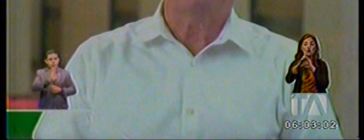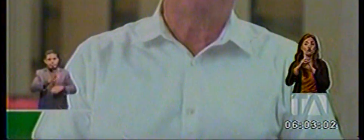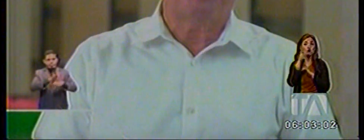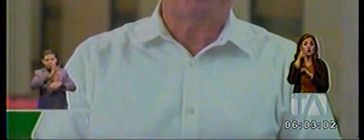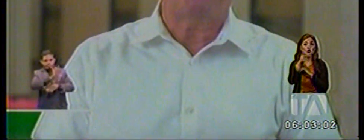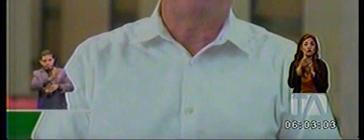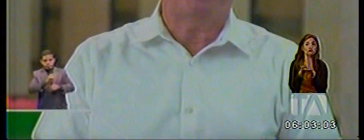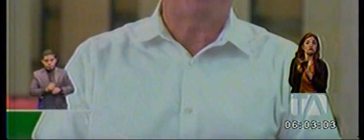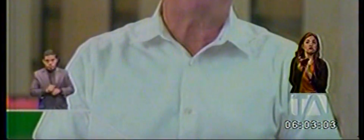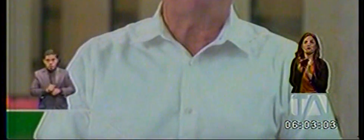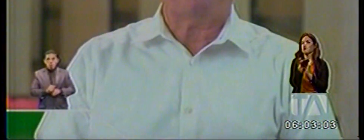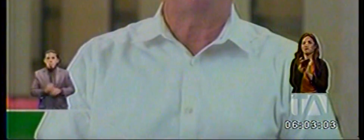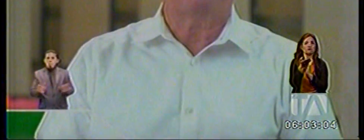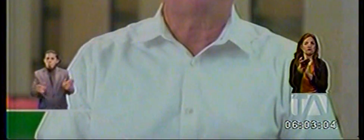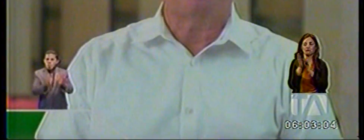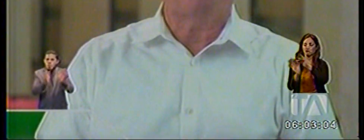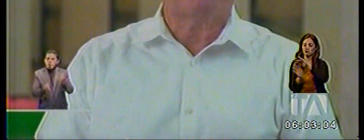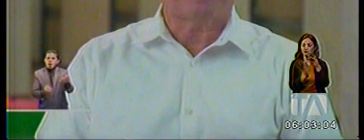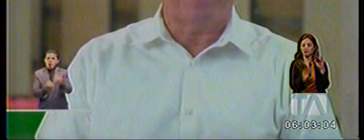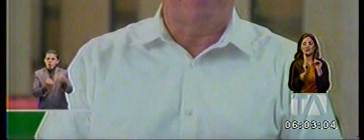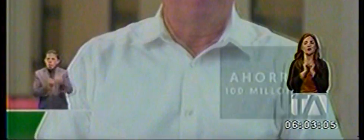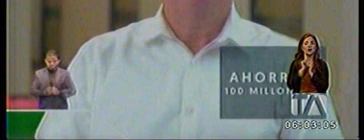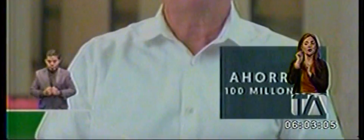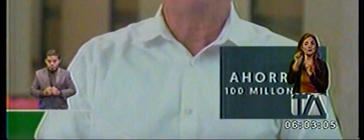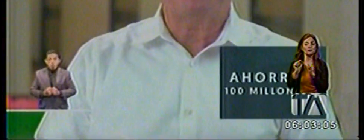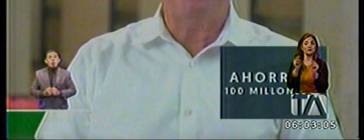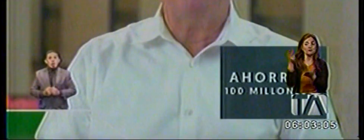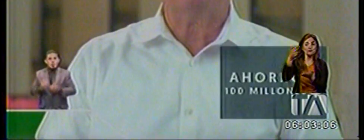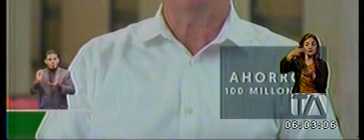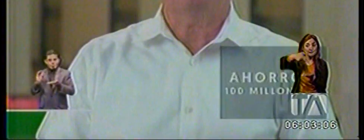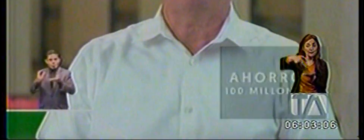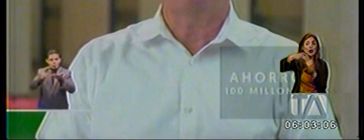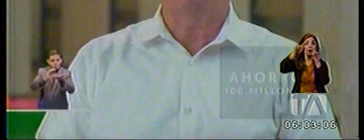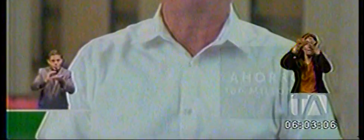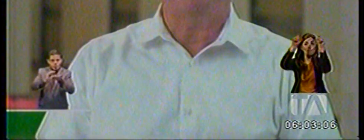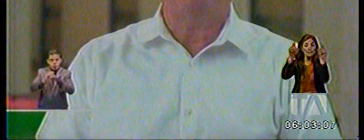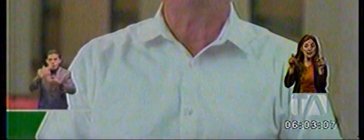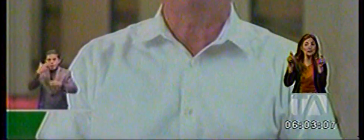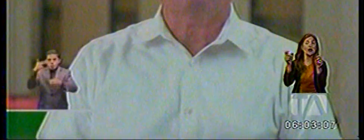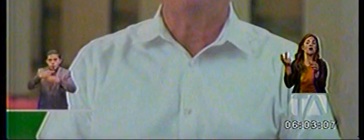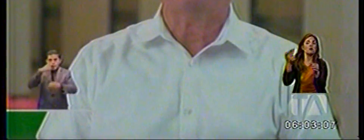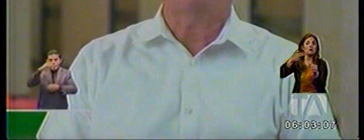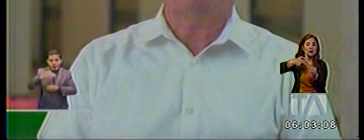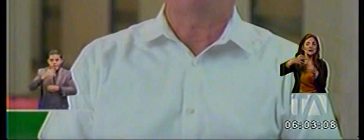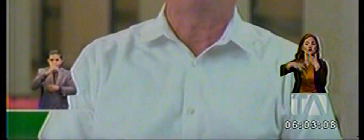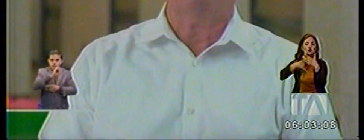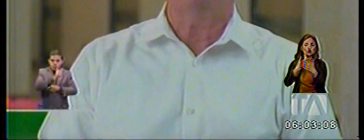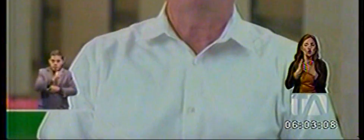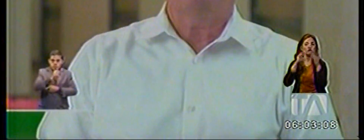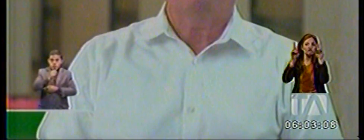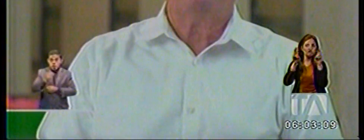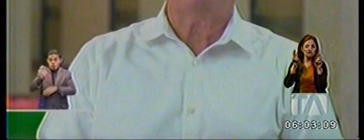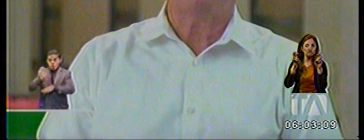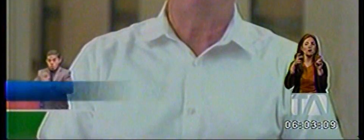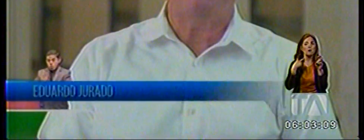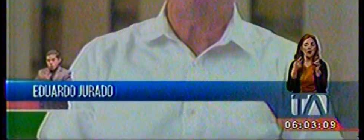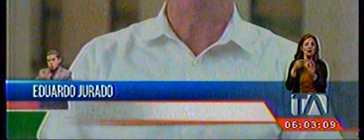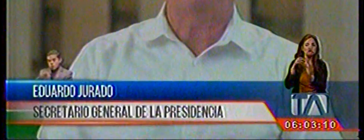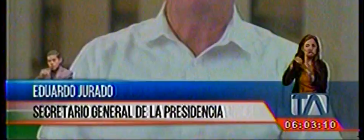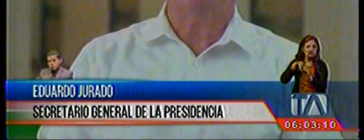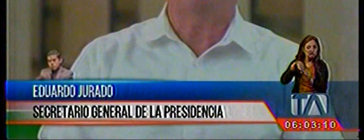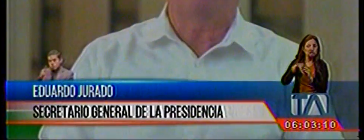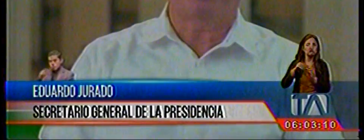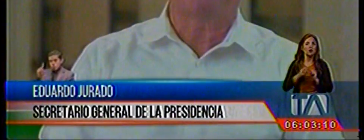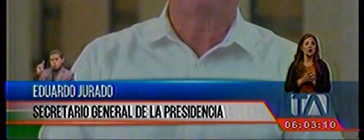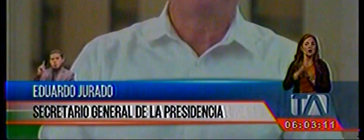Optimizaremos el subsidio al diésel para el sector empresarial. Los subsidios en los combustibles le cuestan al Ecuador más de 3